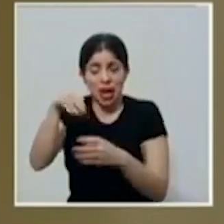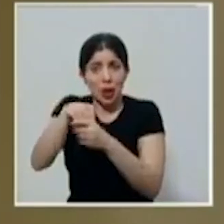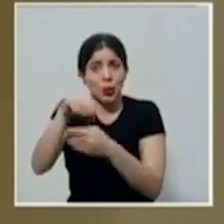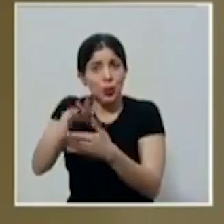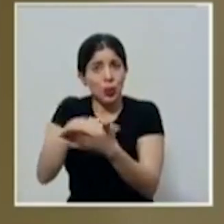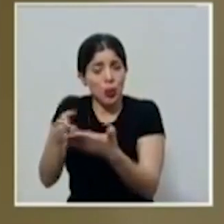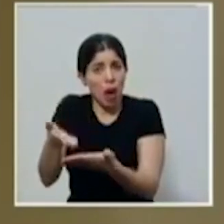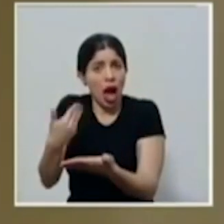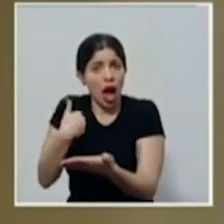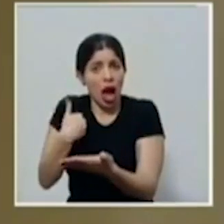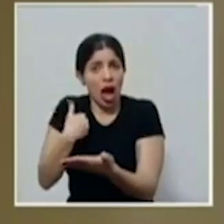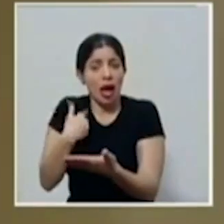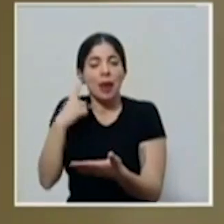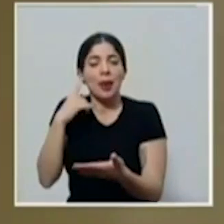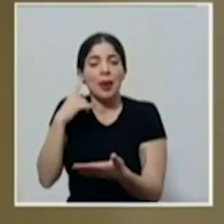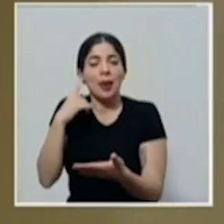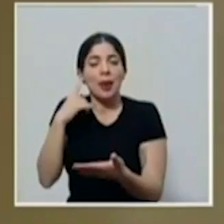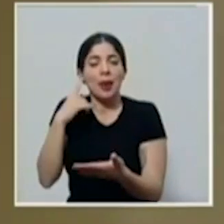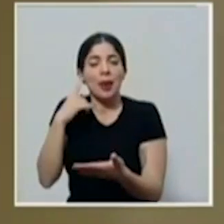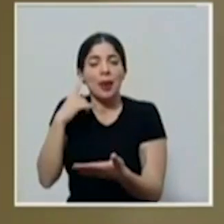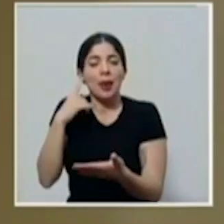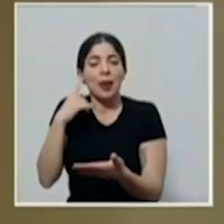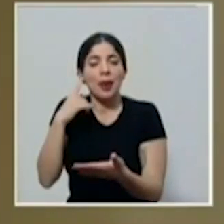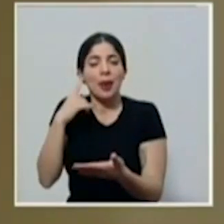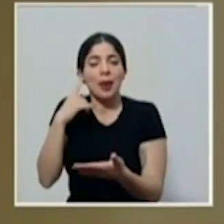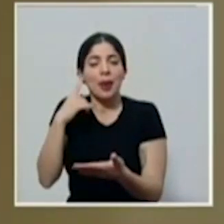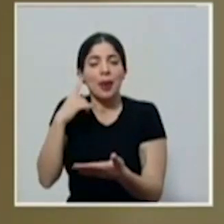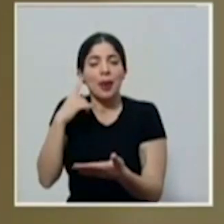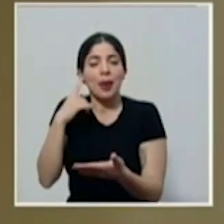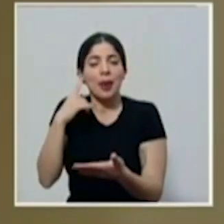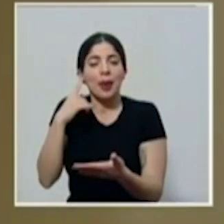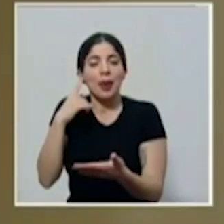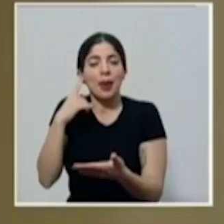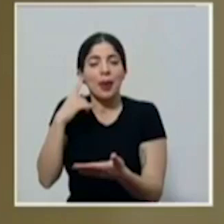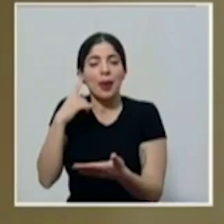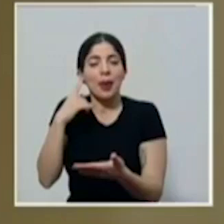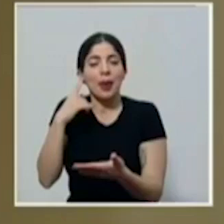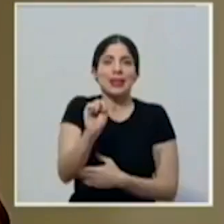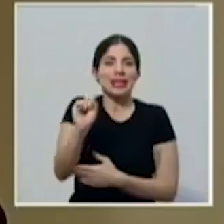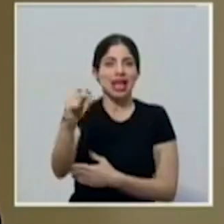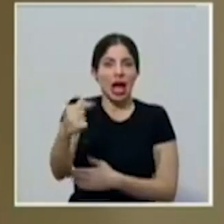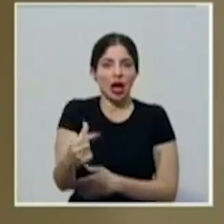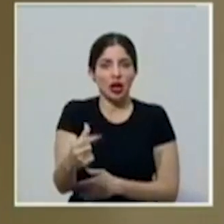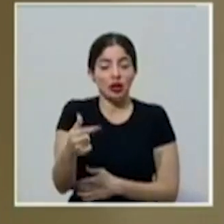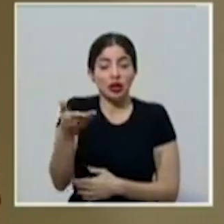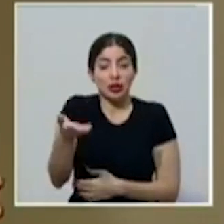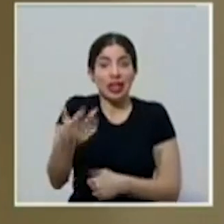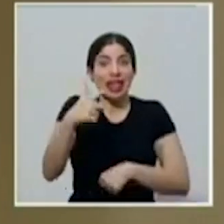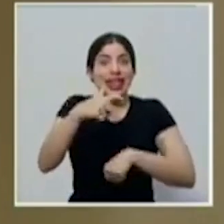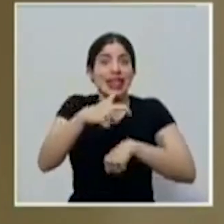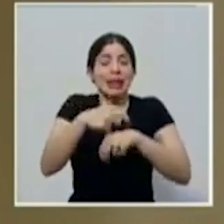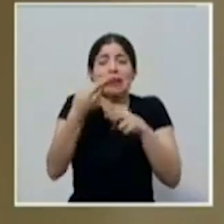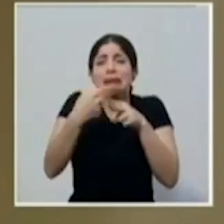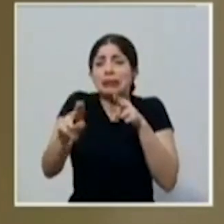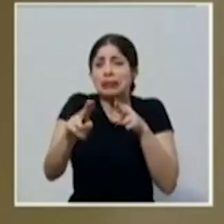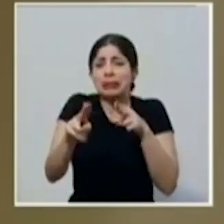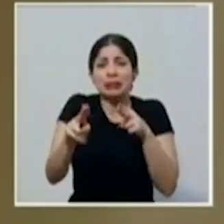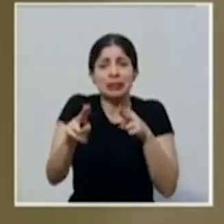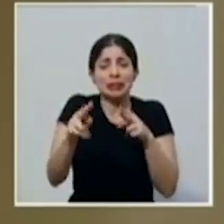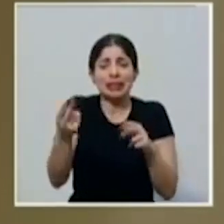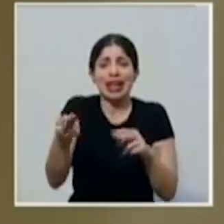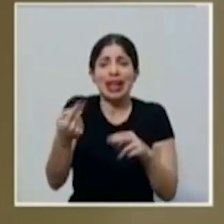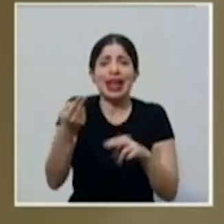y quisiéramos aprovechar que es un periodo muy corto de sesiones